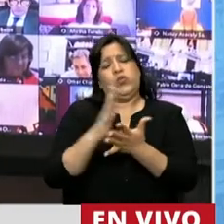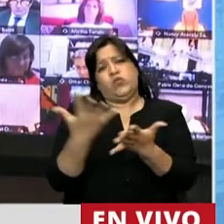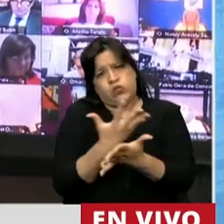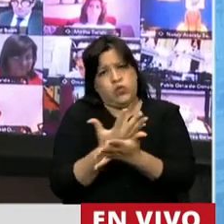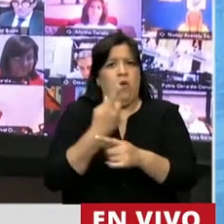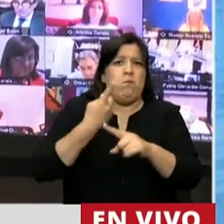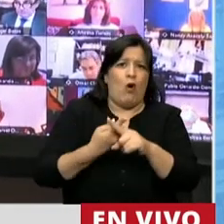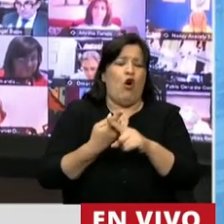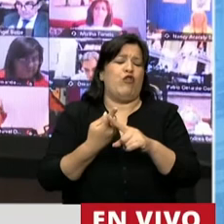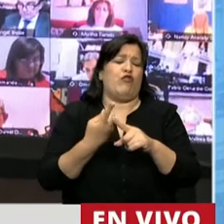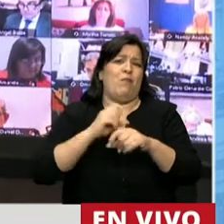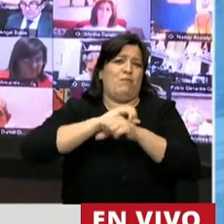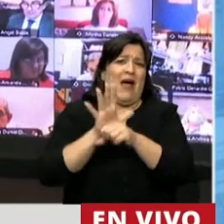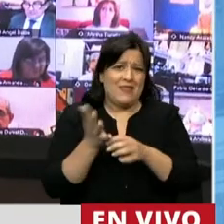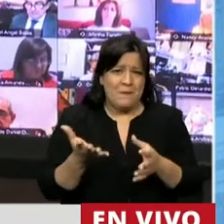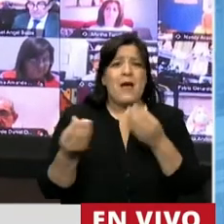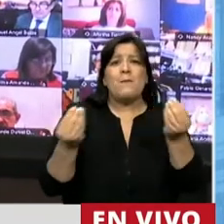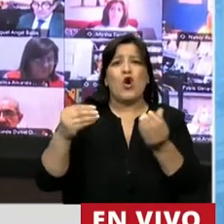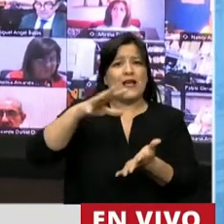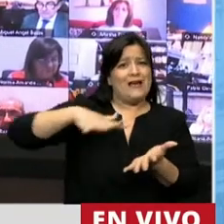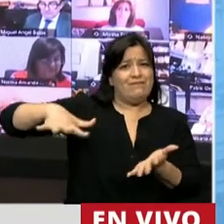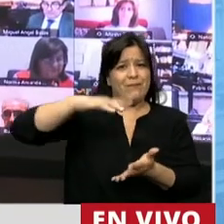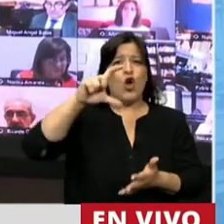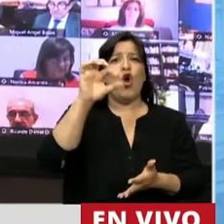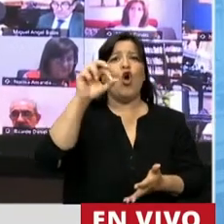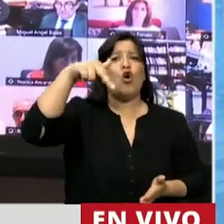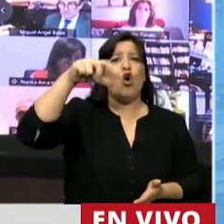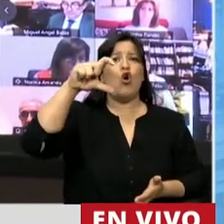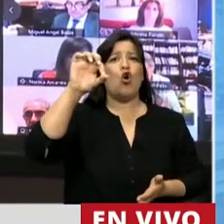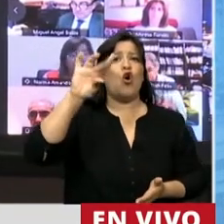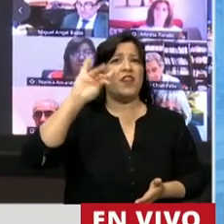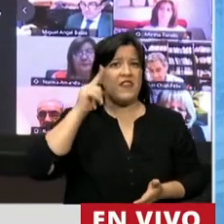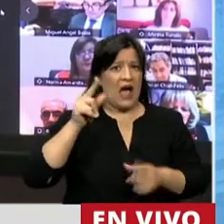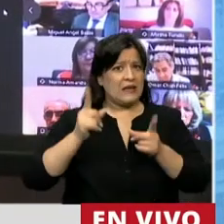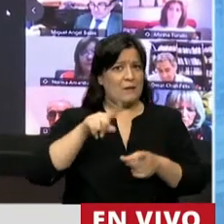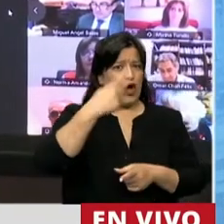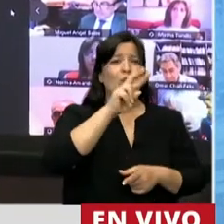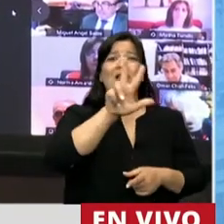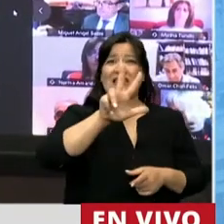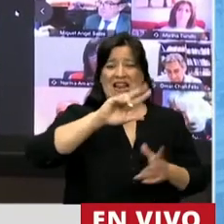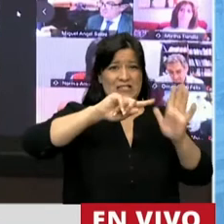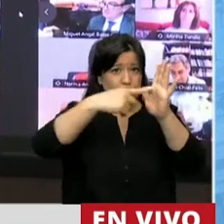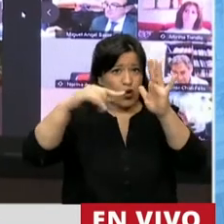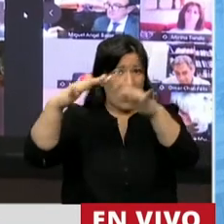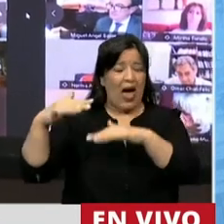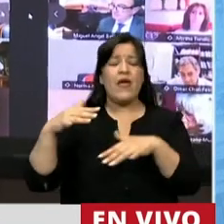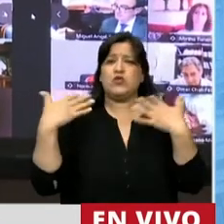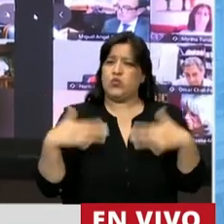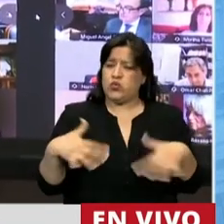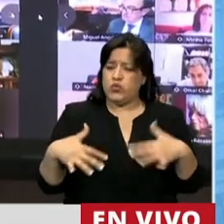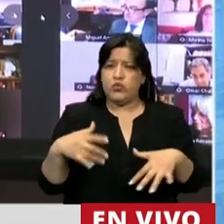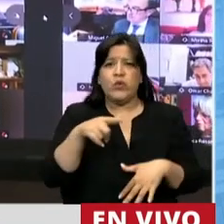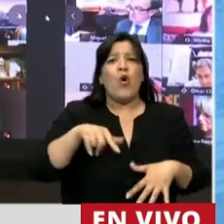pandemia. Porque Concordia, al igual que todas estas ciudades, son ciudades que realmente viven